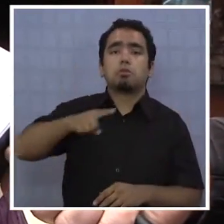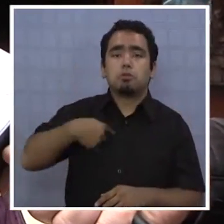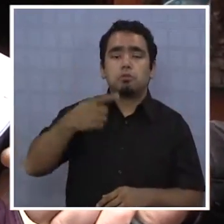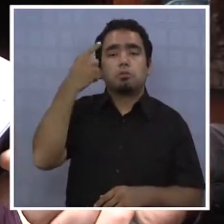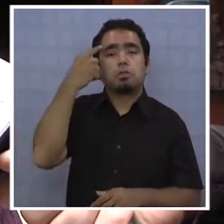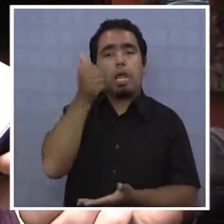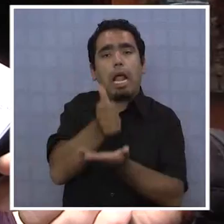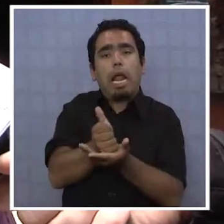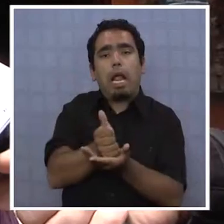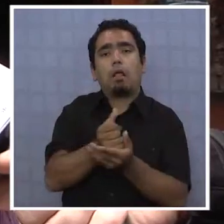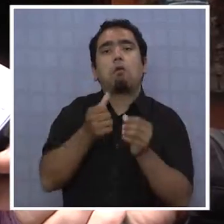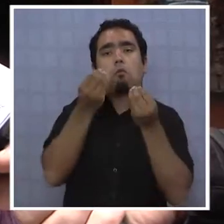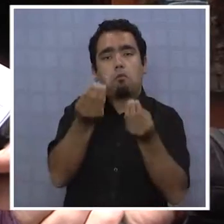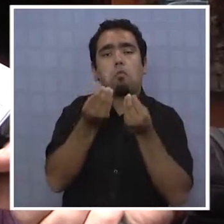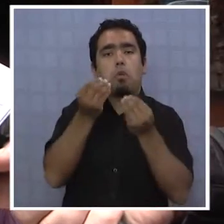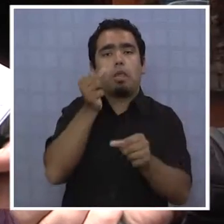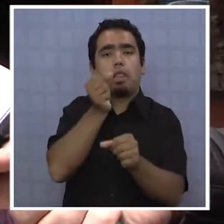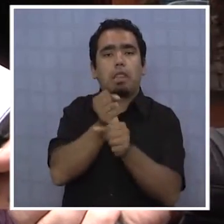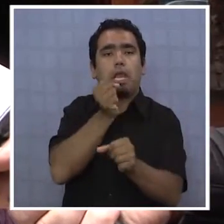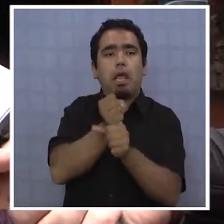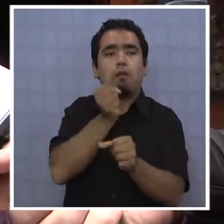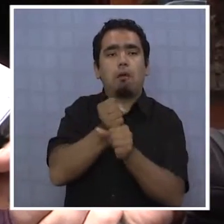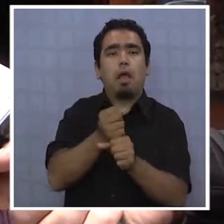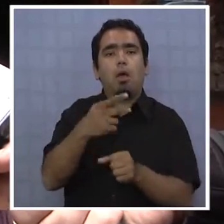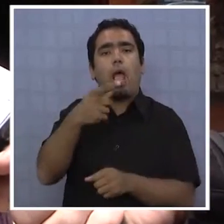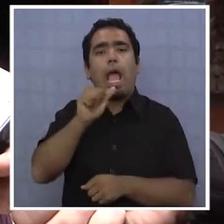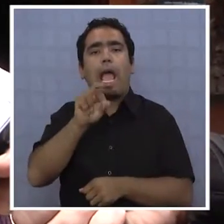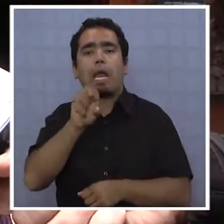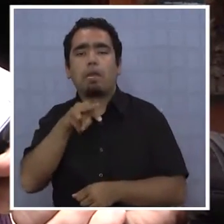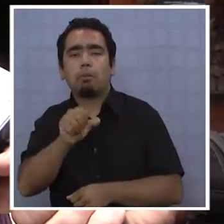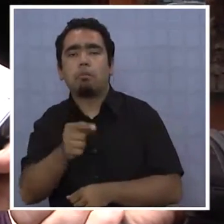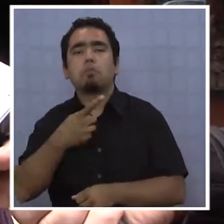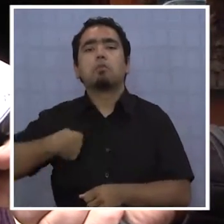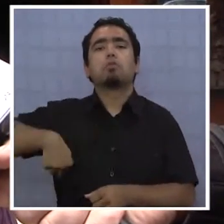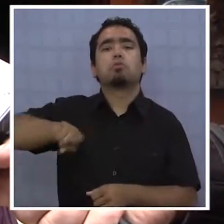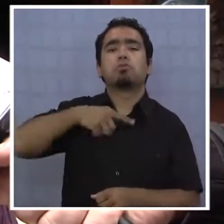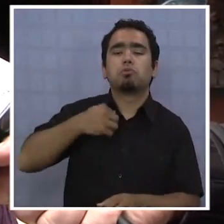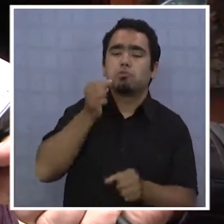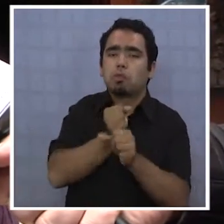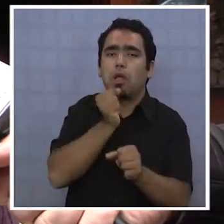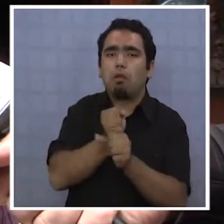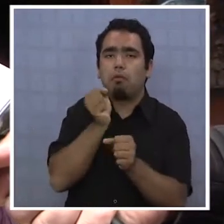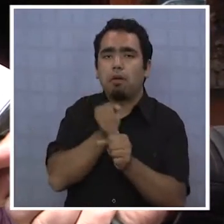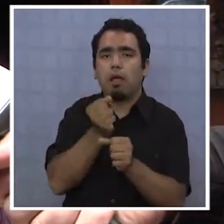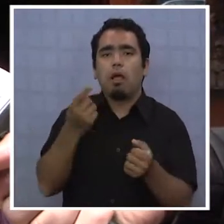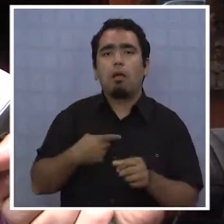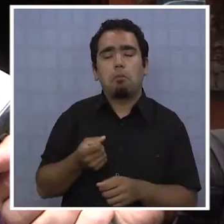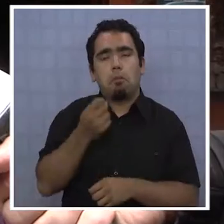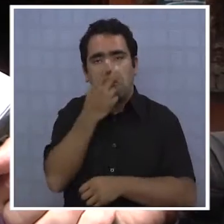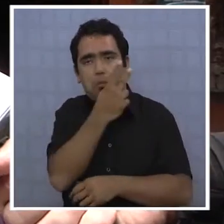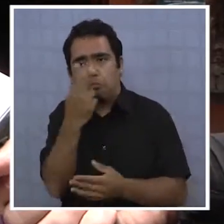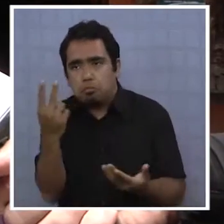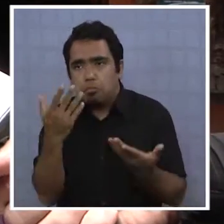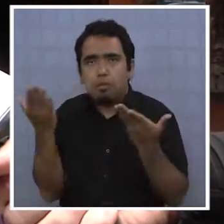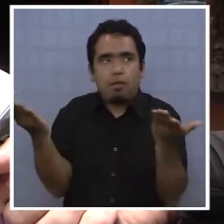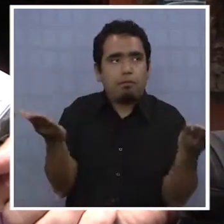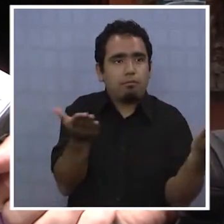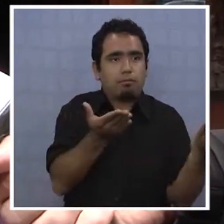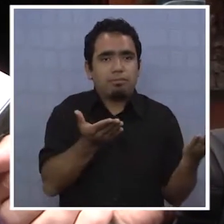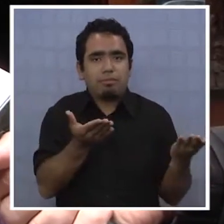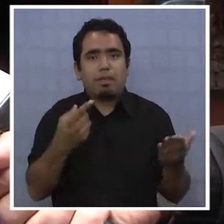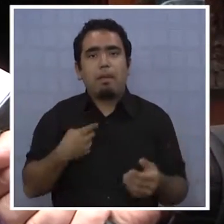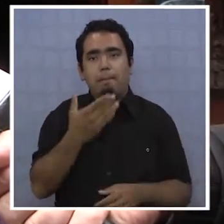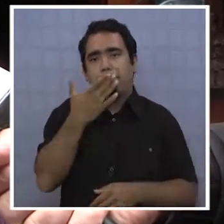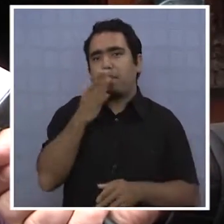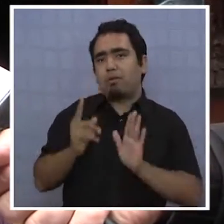Pero creo que hemos hecho un muy buen trabajo. Yo creo, Karim, que hemos hecho un muy buen trabajo. Han sido todos trabajos, ¿no es cierto?, que están a la vista.